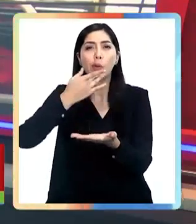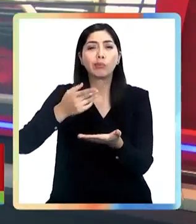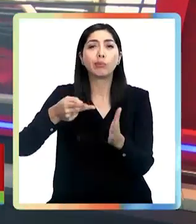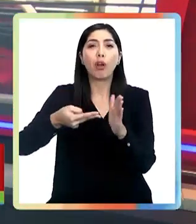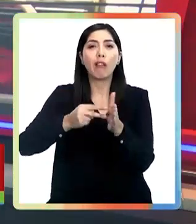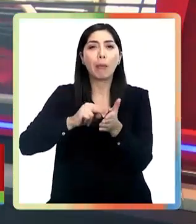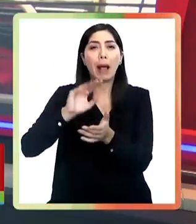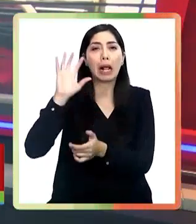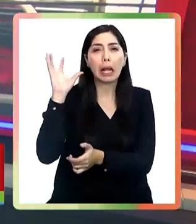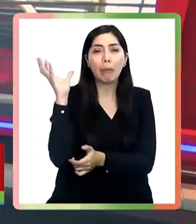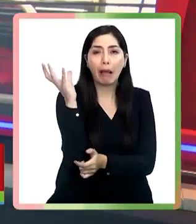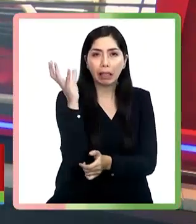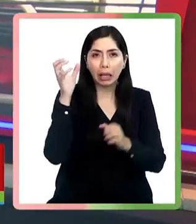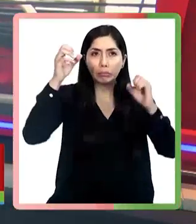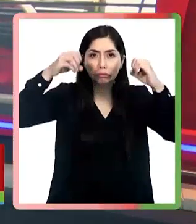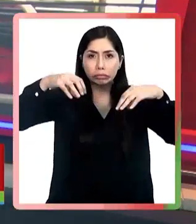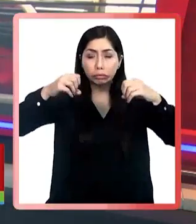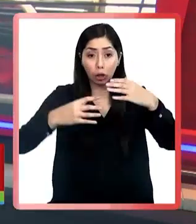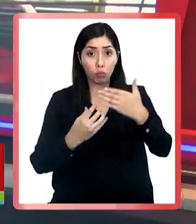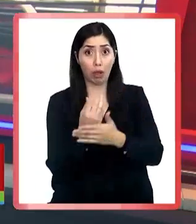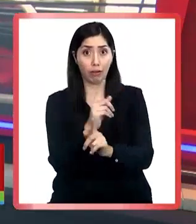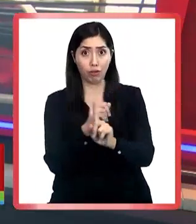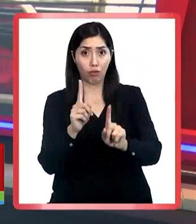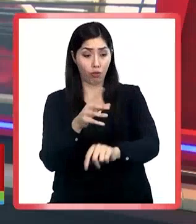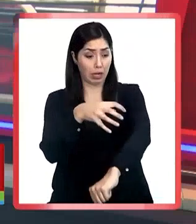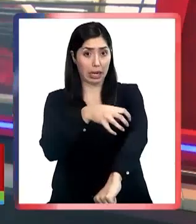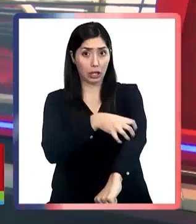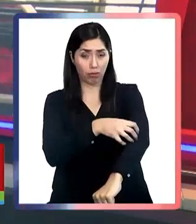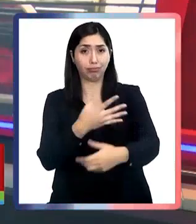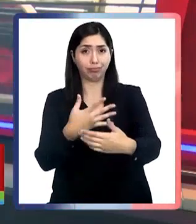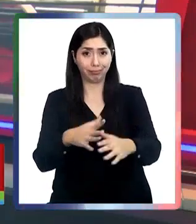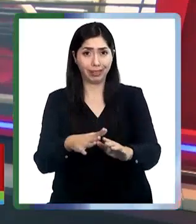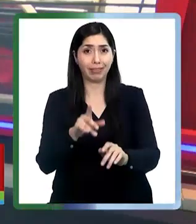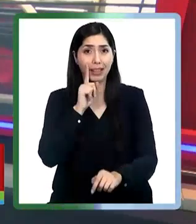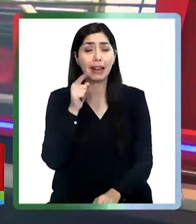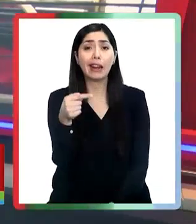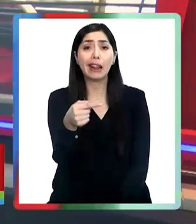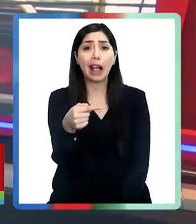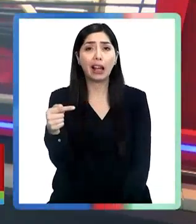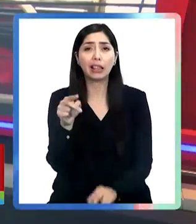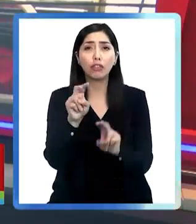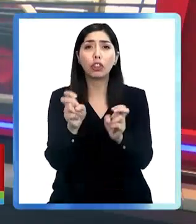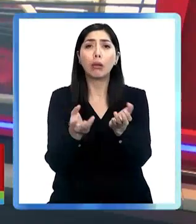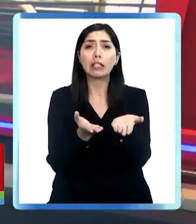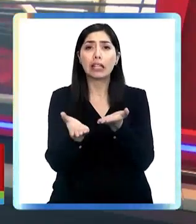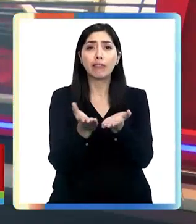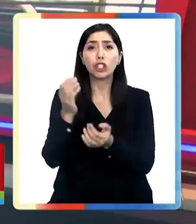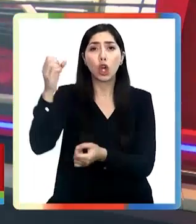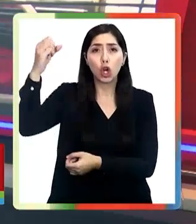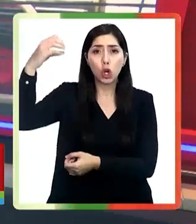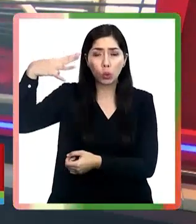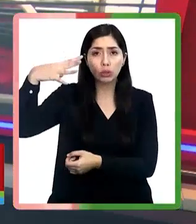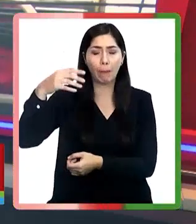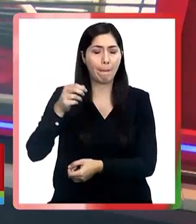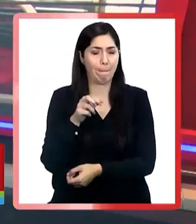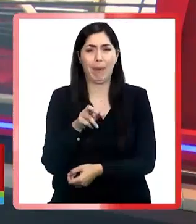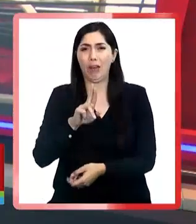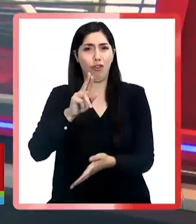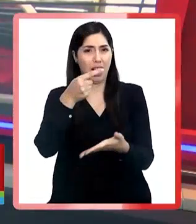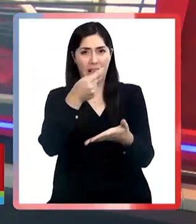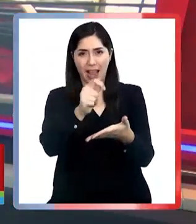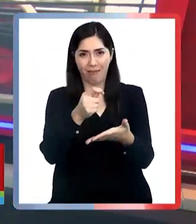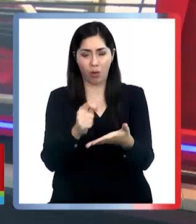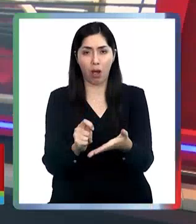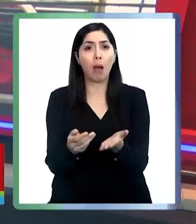climáticas no son algo nuevo. La región tiene índices negativos en cuanto al servicio y es una de las peor evaluadas.